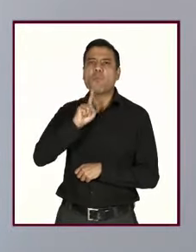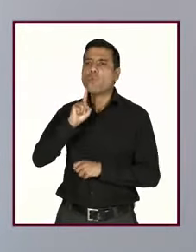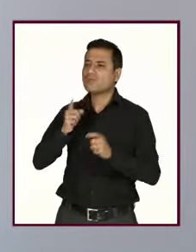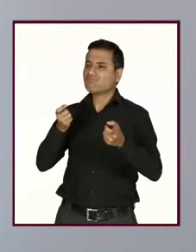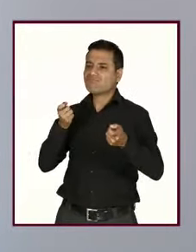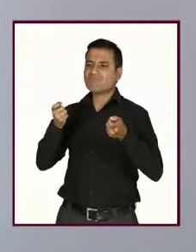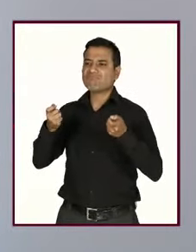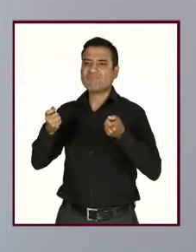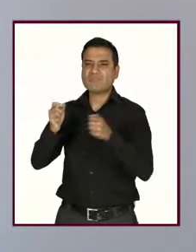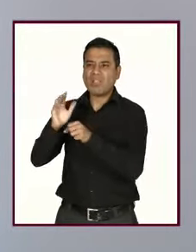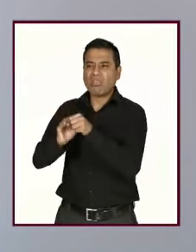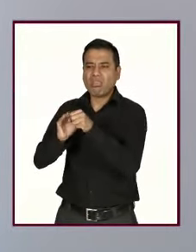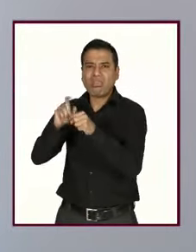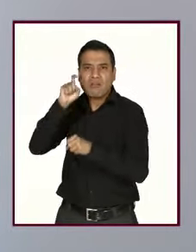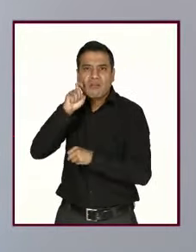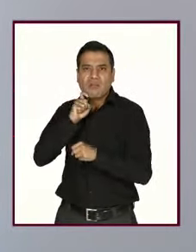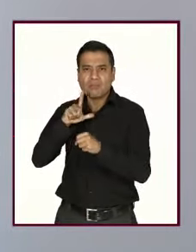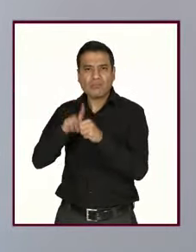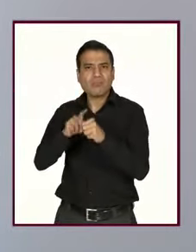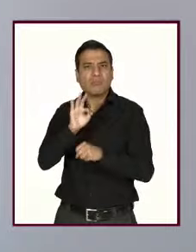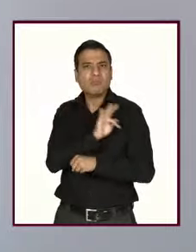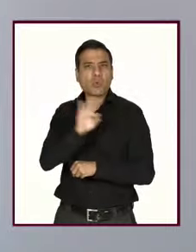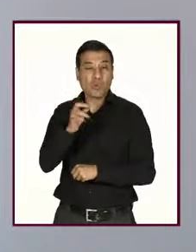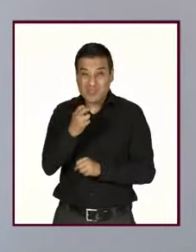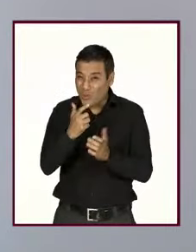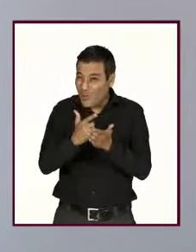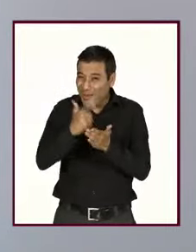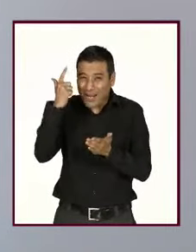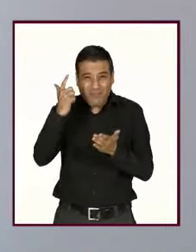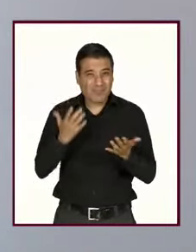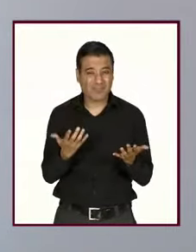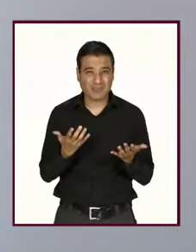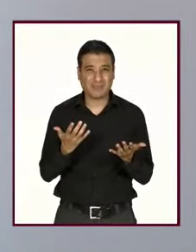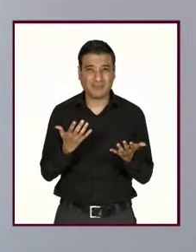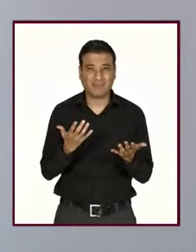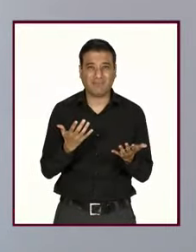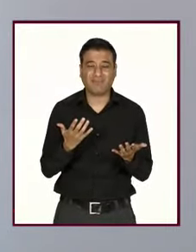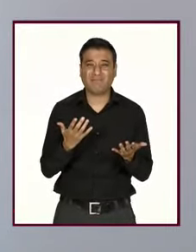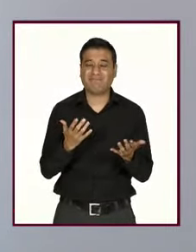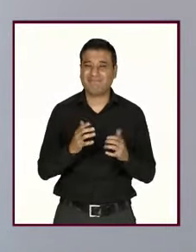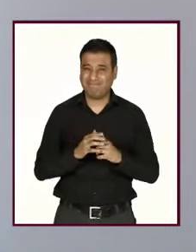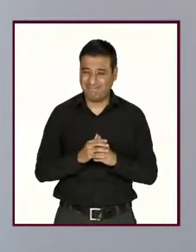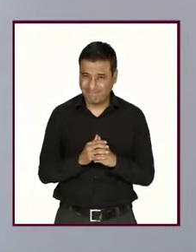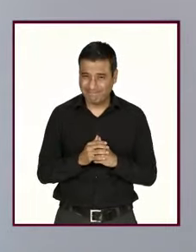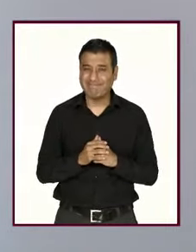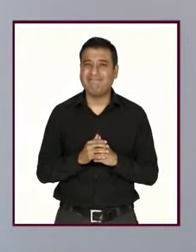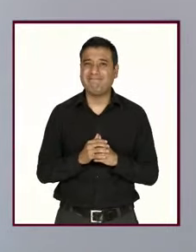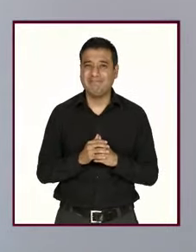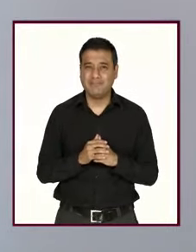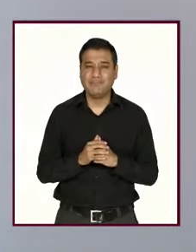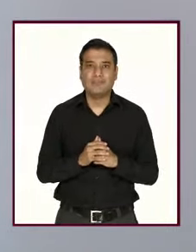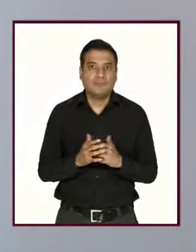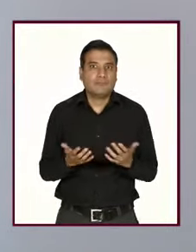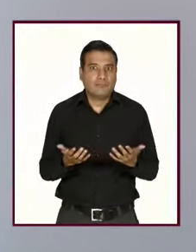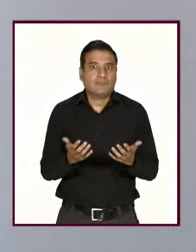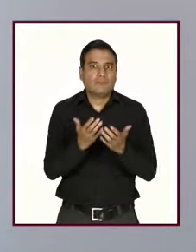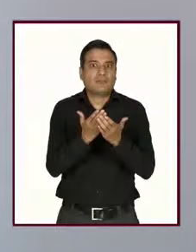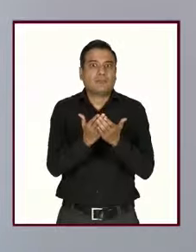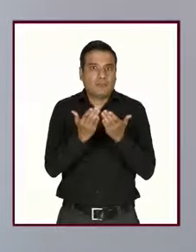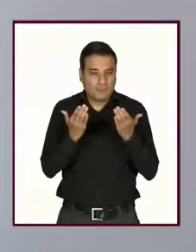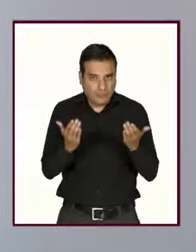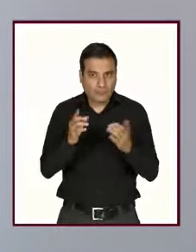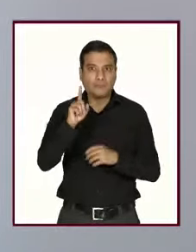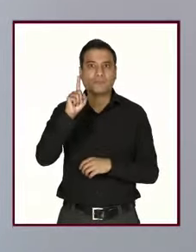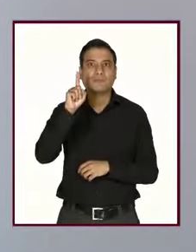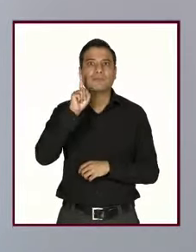mujeres. Es grave. Es grave a estas alturas cuando podemos dar cuenta de que somos más de la mitad